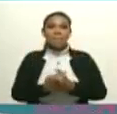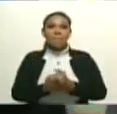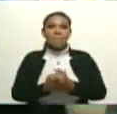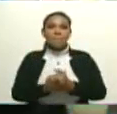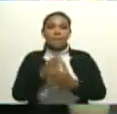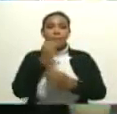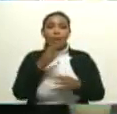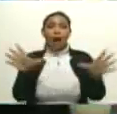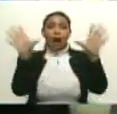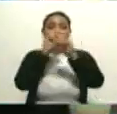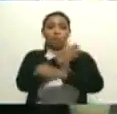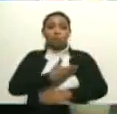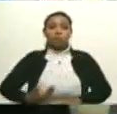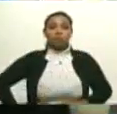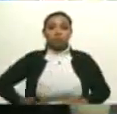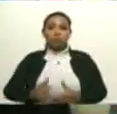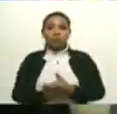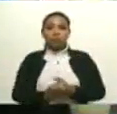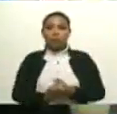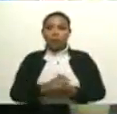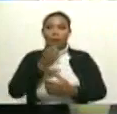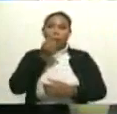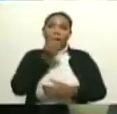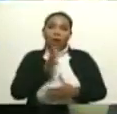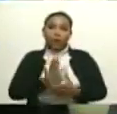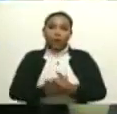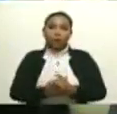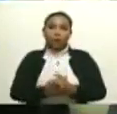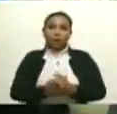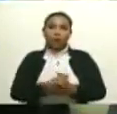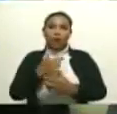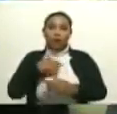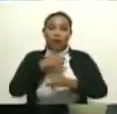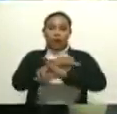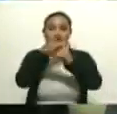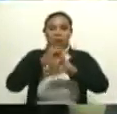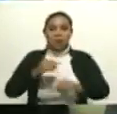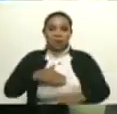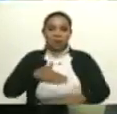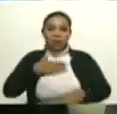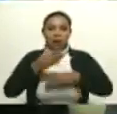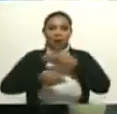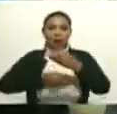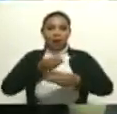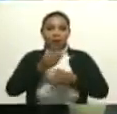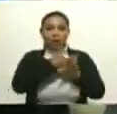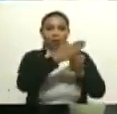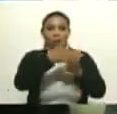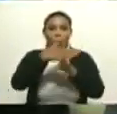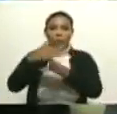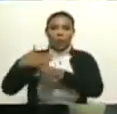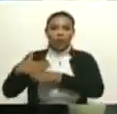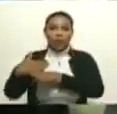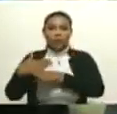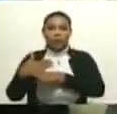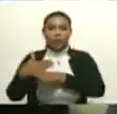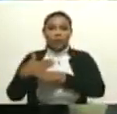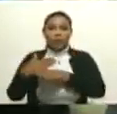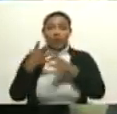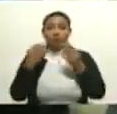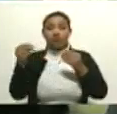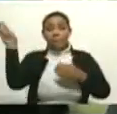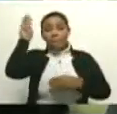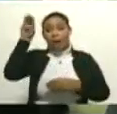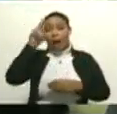noches, presidente. Muchas gracias. Bueno, muy contenta de poder compartir con tantos maestros